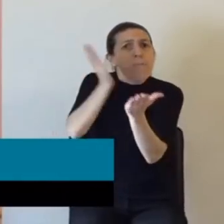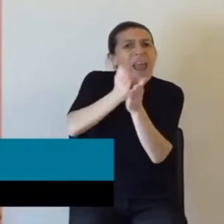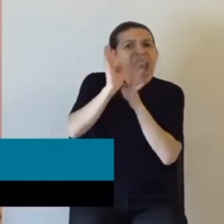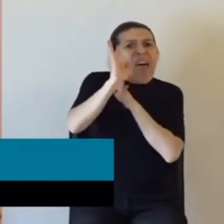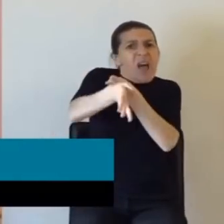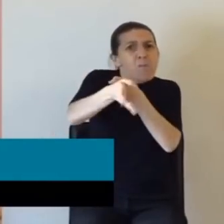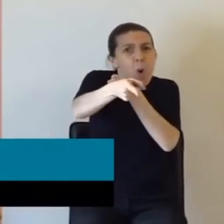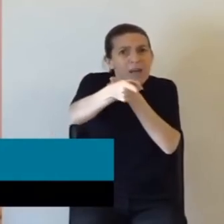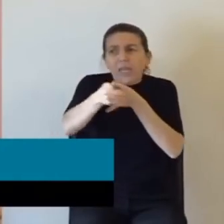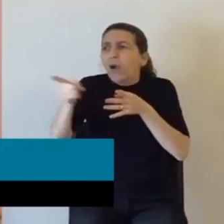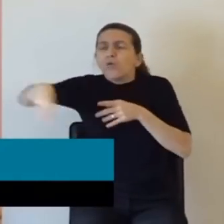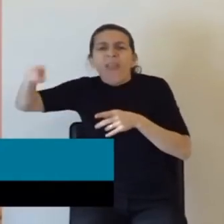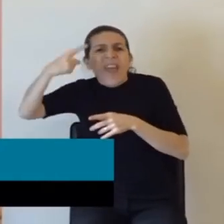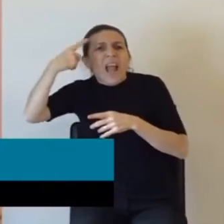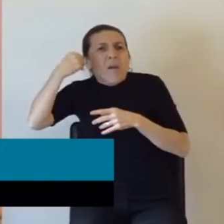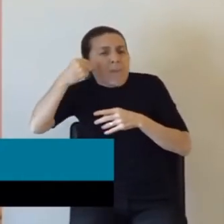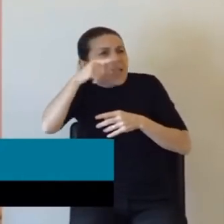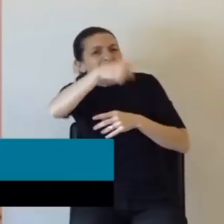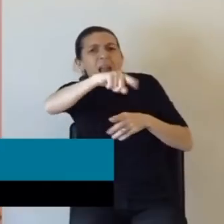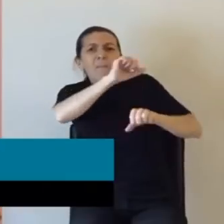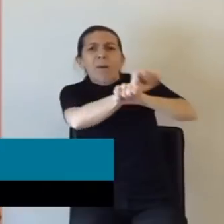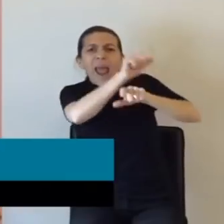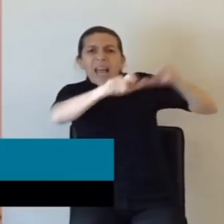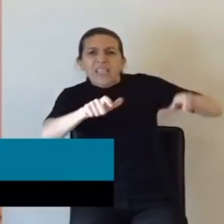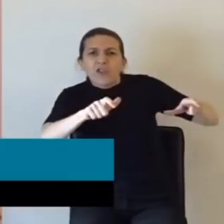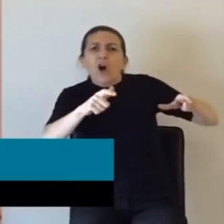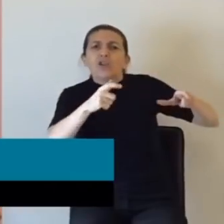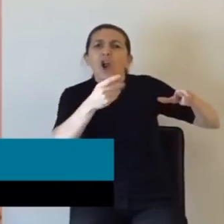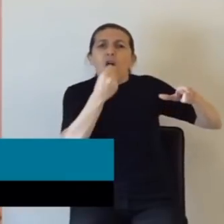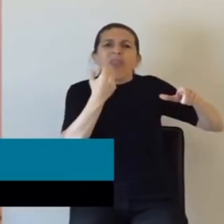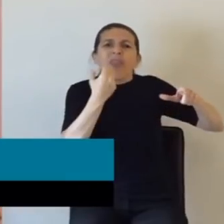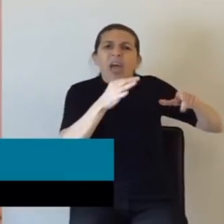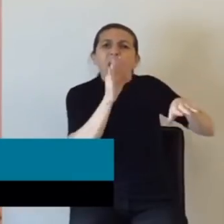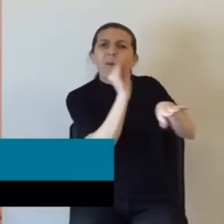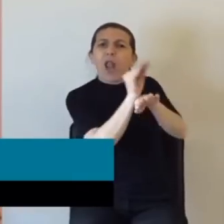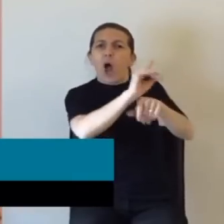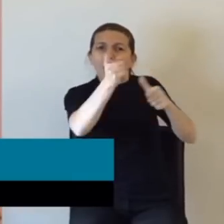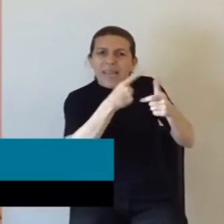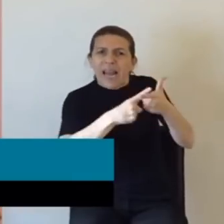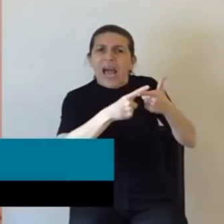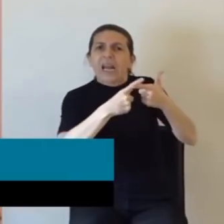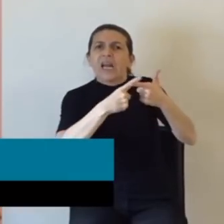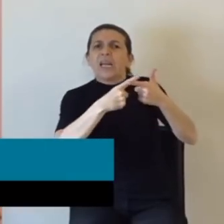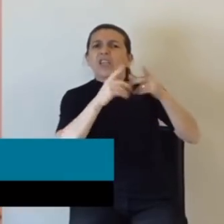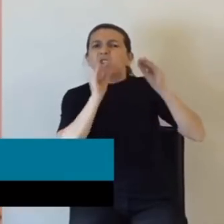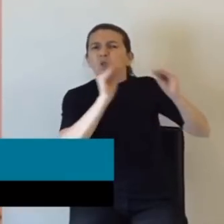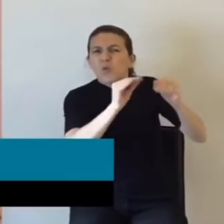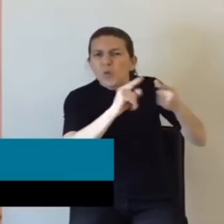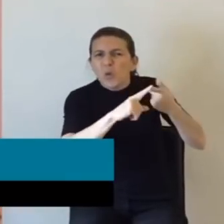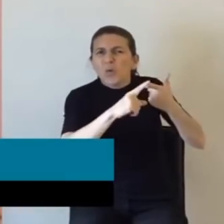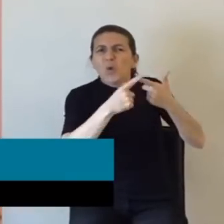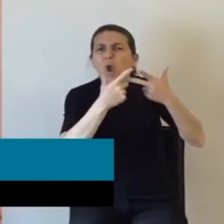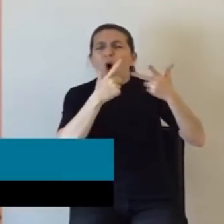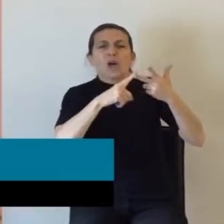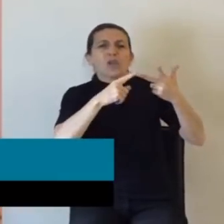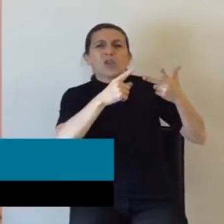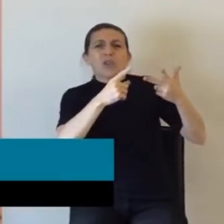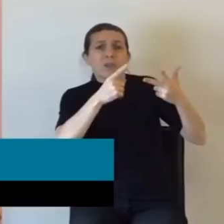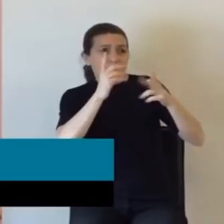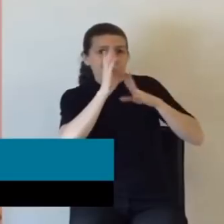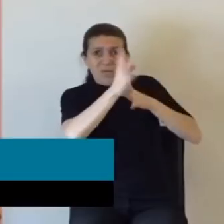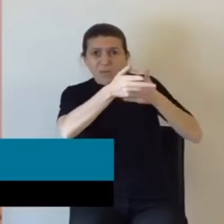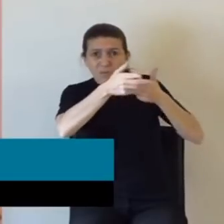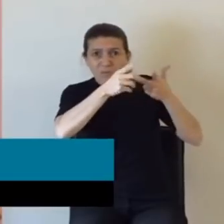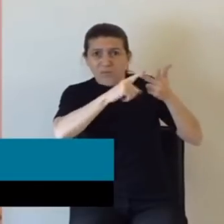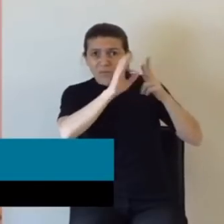que ya está ahí debe morir? ¿Que no tiene que tener comida? ¿Que no tiene que tener condiciones sanitarias? ¿Que deben ser parte de un